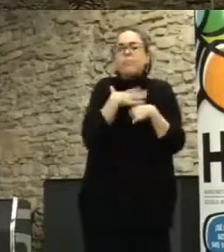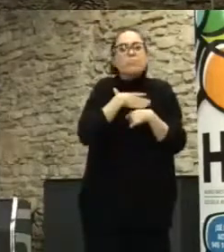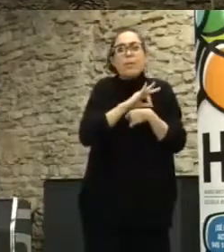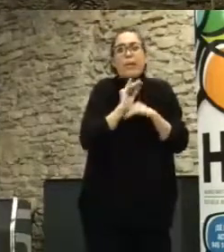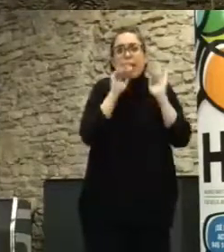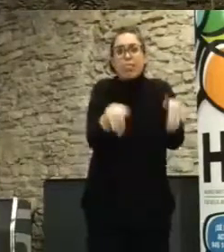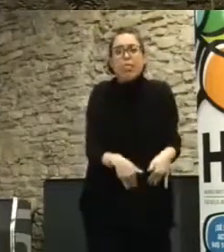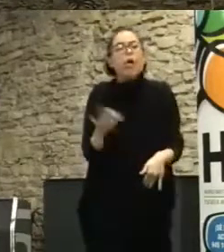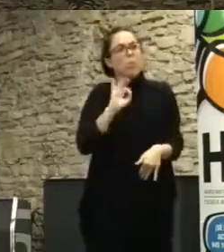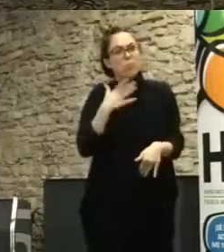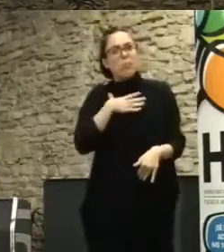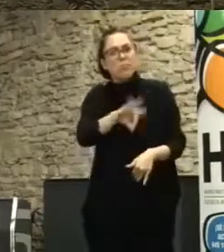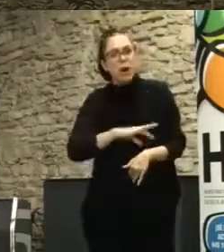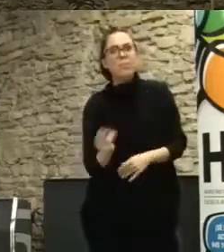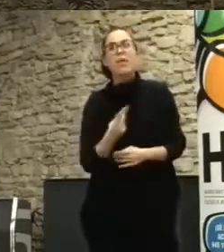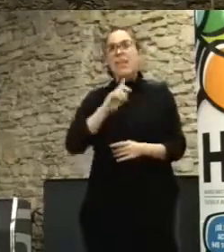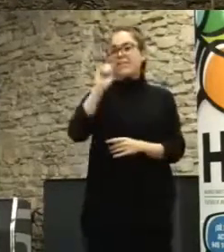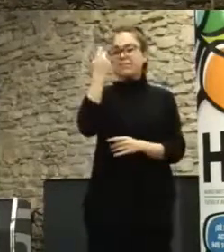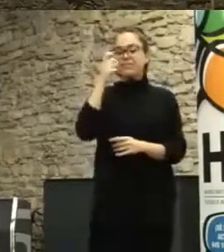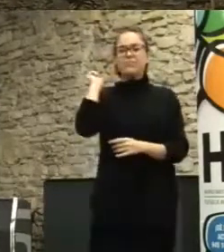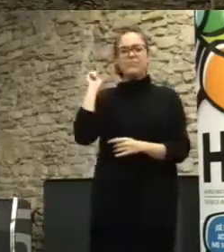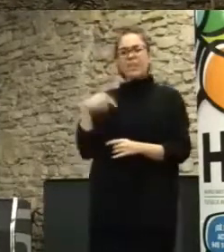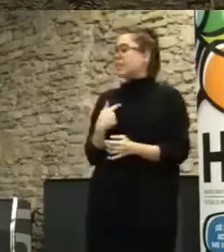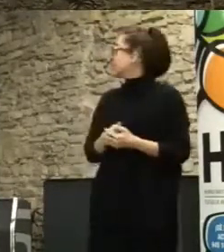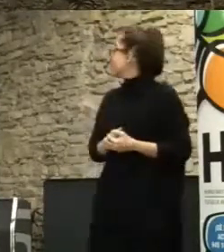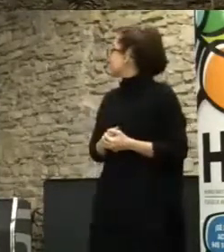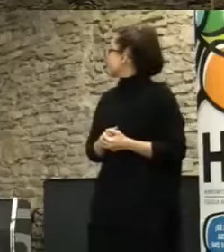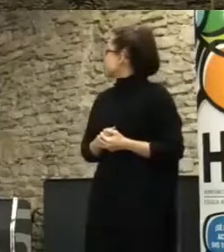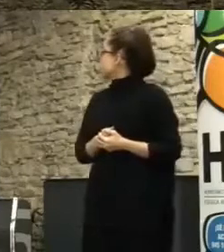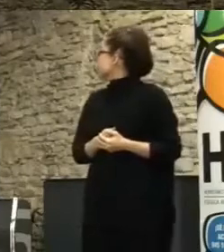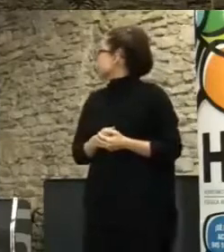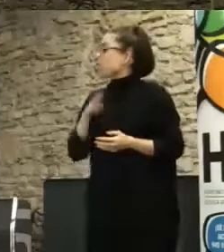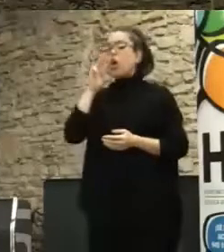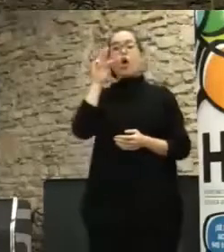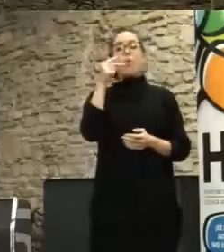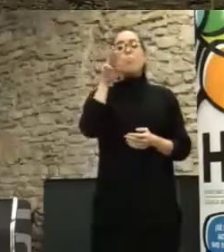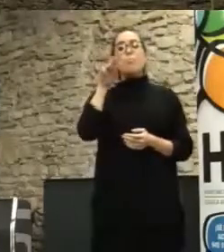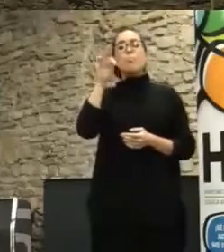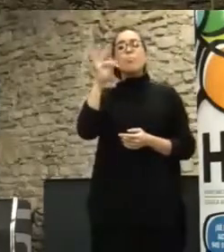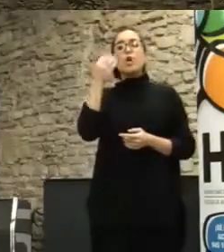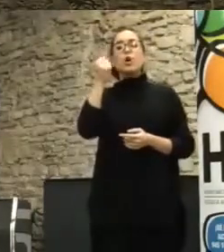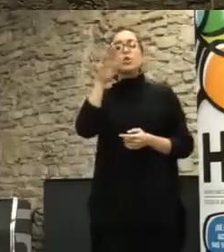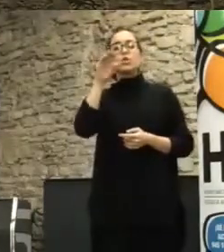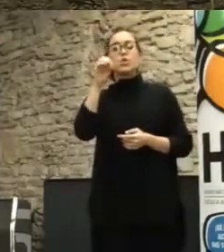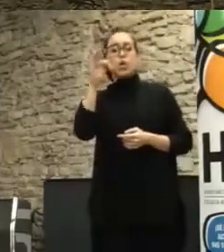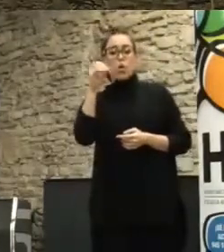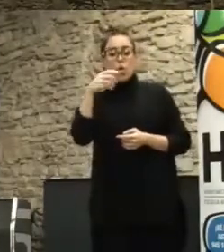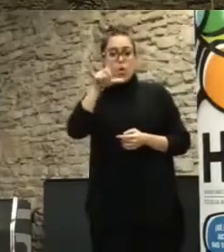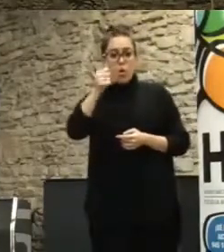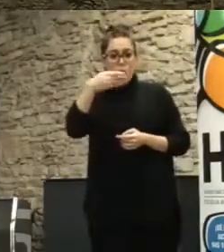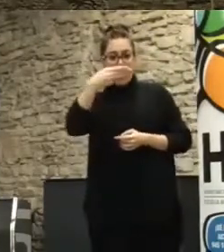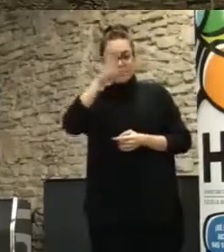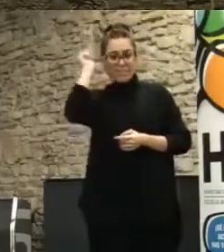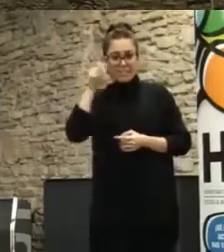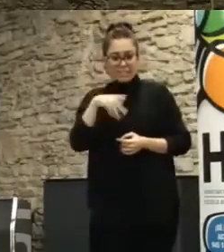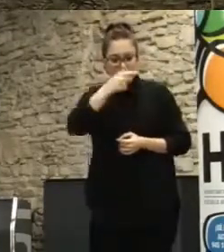trabaja con inteligencia colectiva y democracia, muy vinculado a herramientas digitales, internet, pero también encuentros presenciales y otro tipo de metodologías.